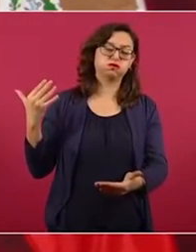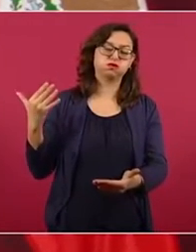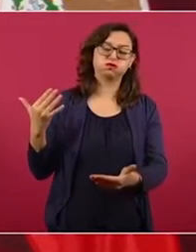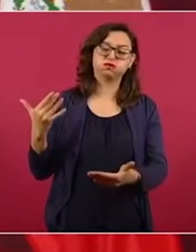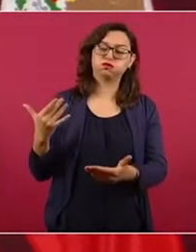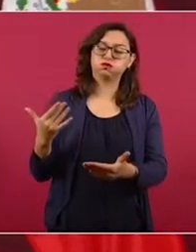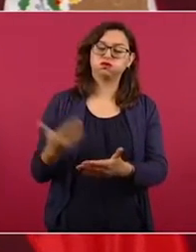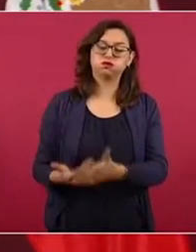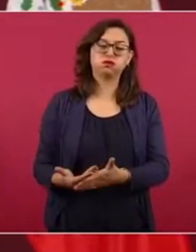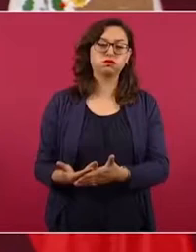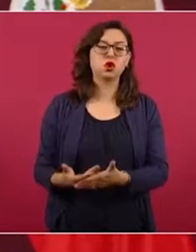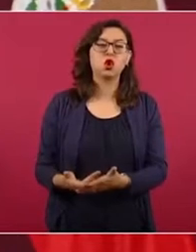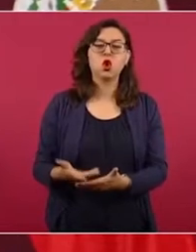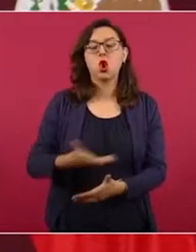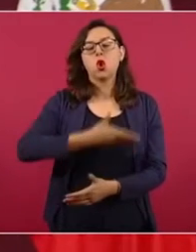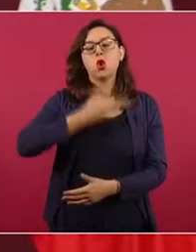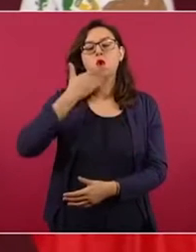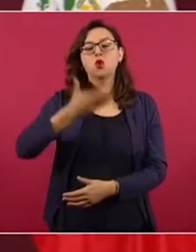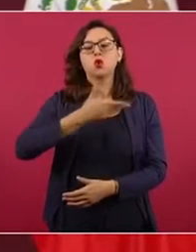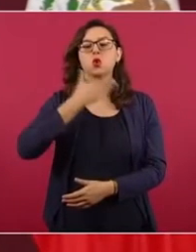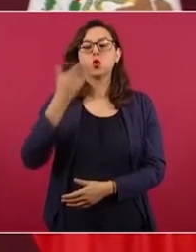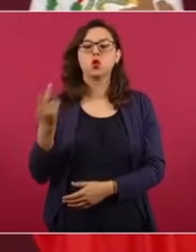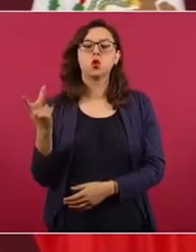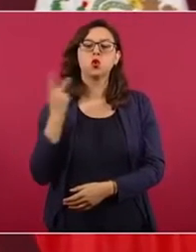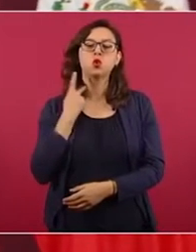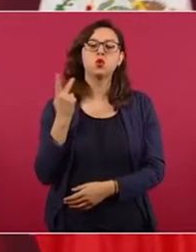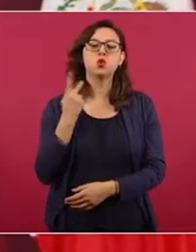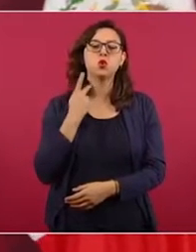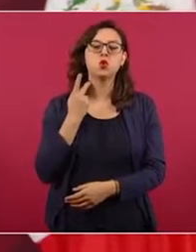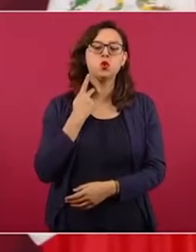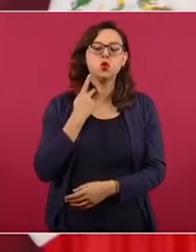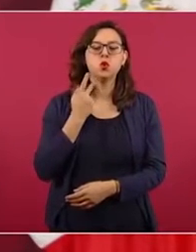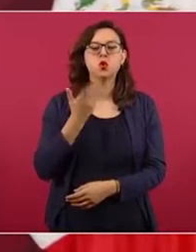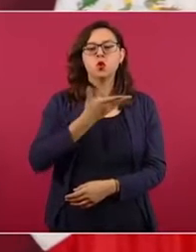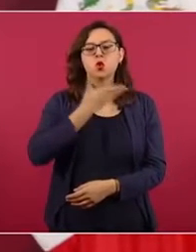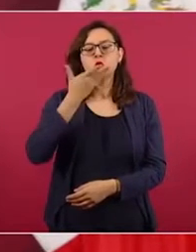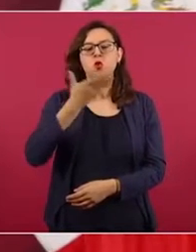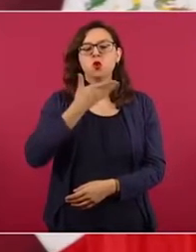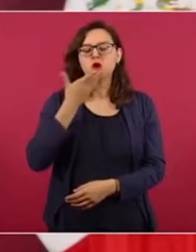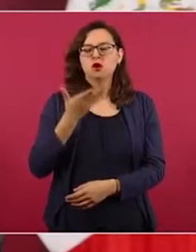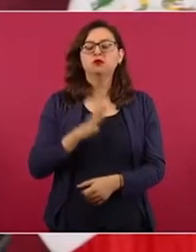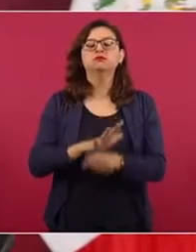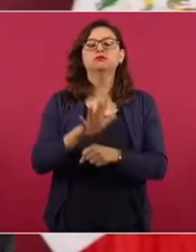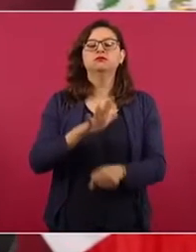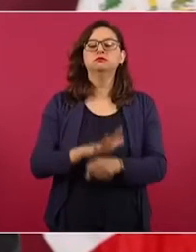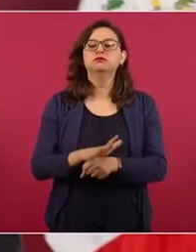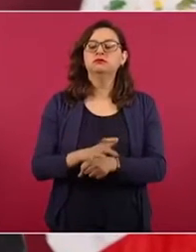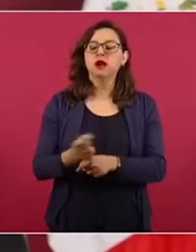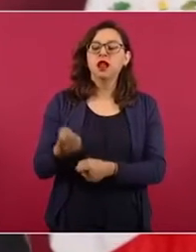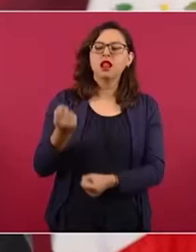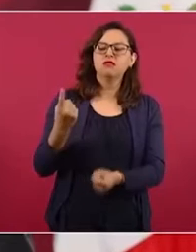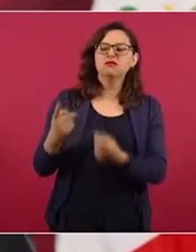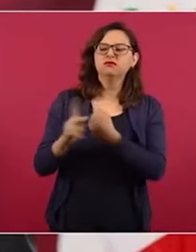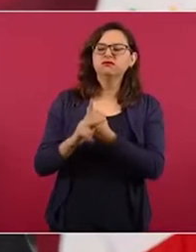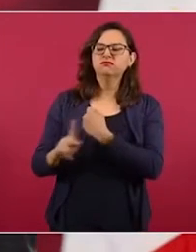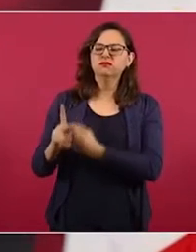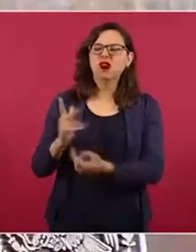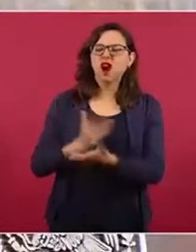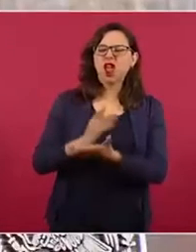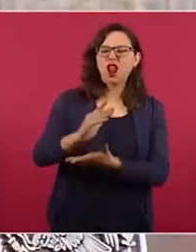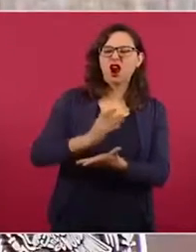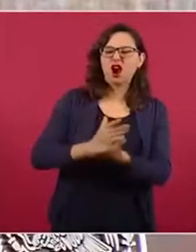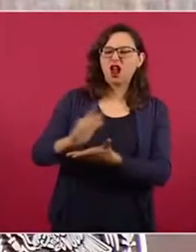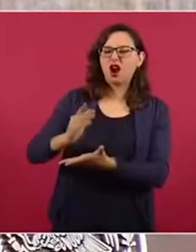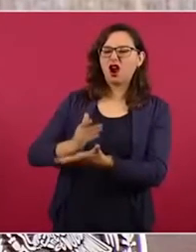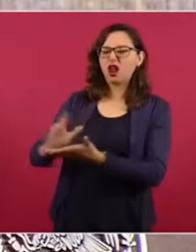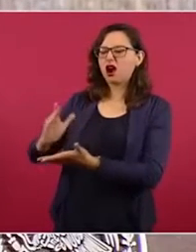exclusión, el querer